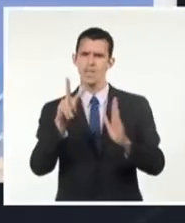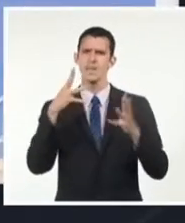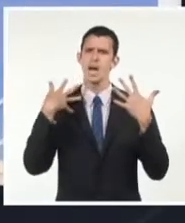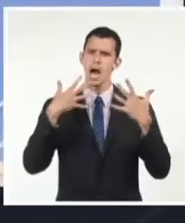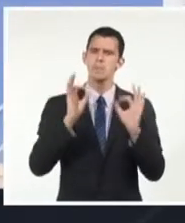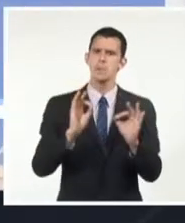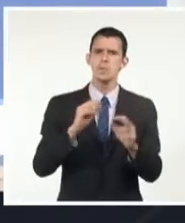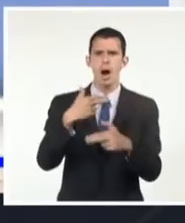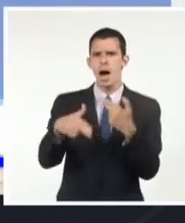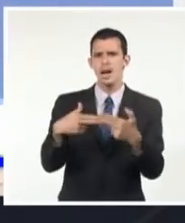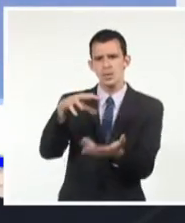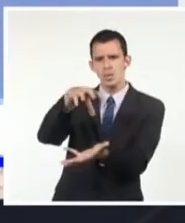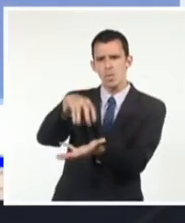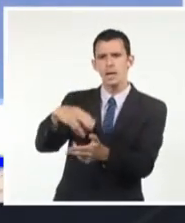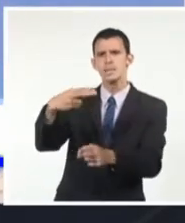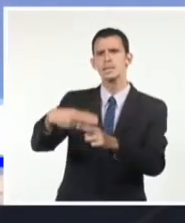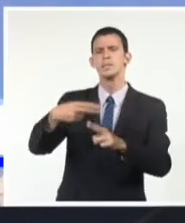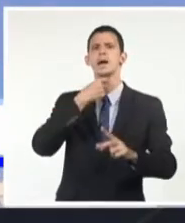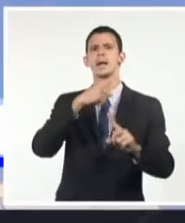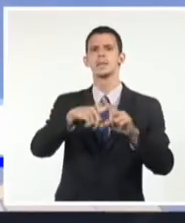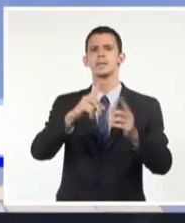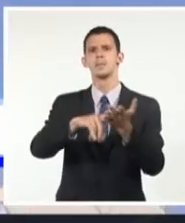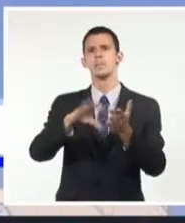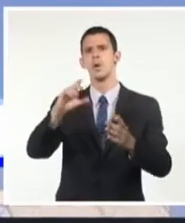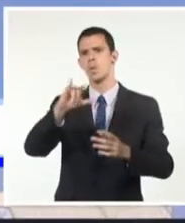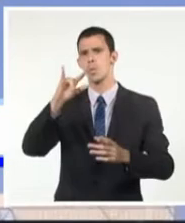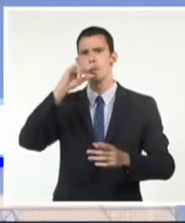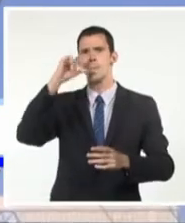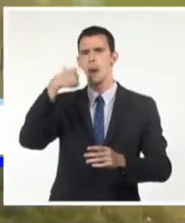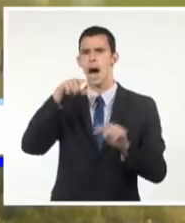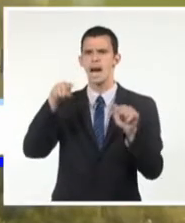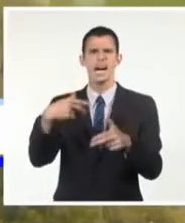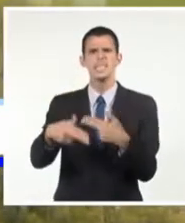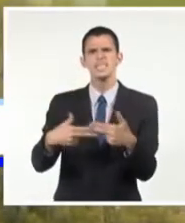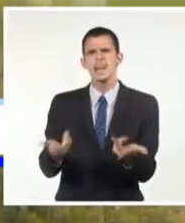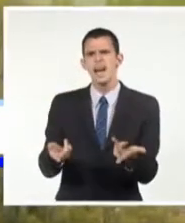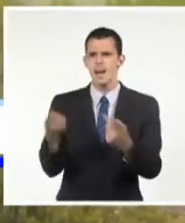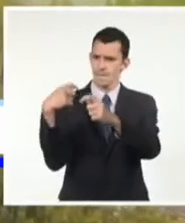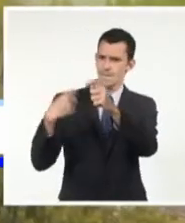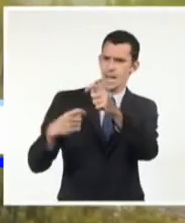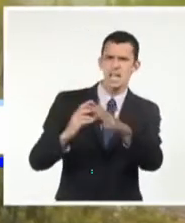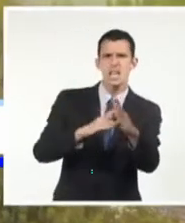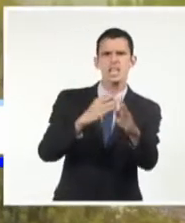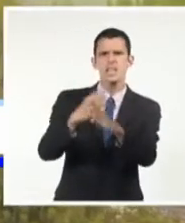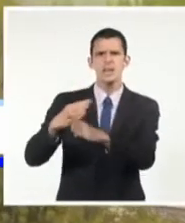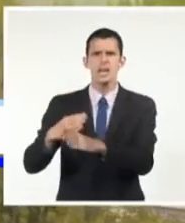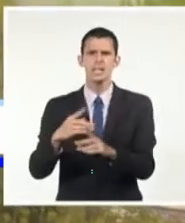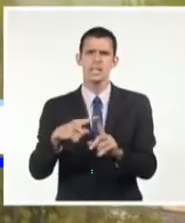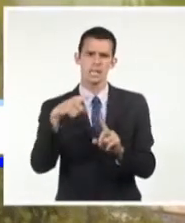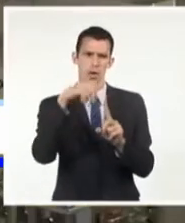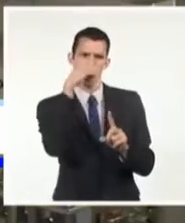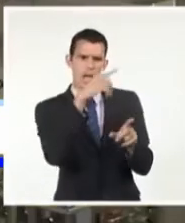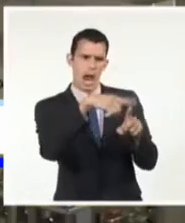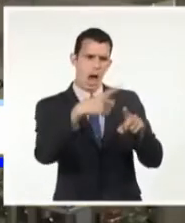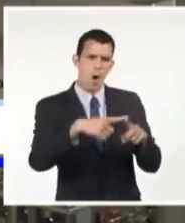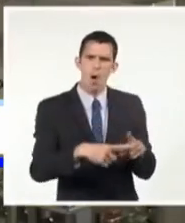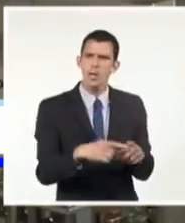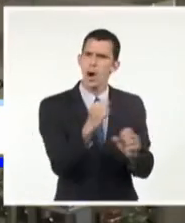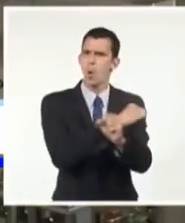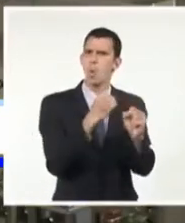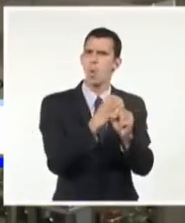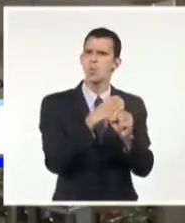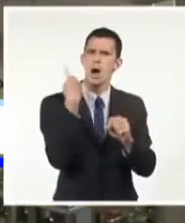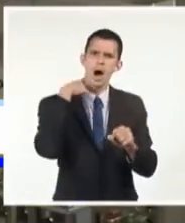productos ociosos. Según informó en su sitio web el Ministerio de Comercio Interior, en principio participarán en la feria